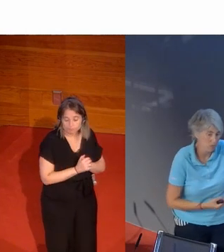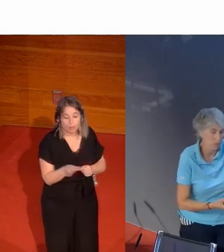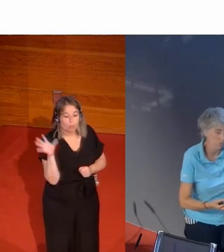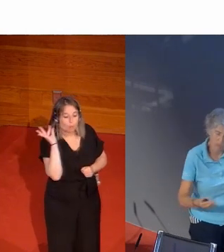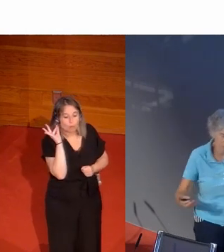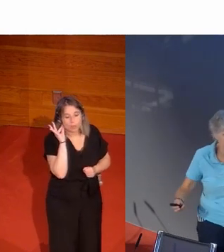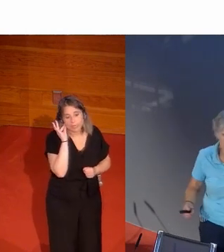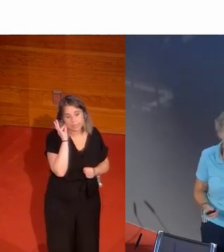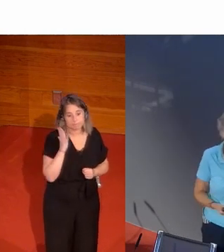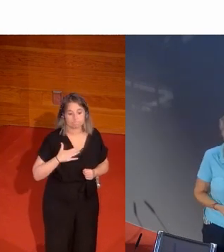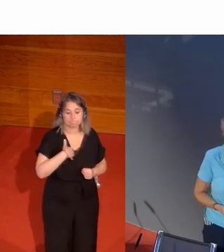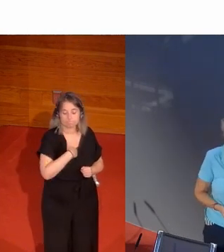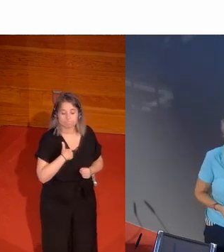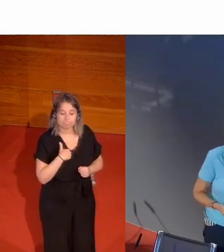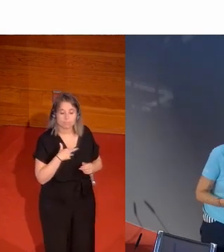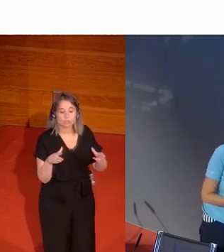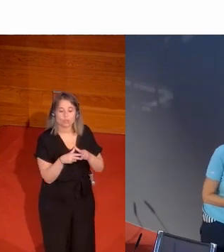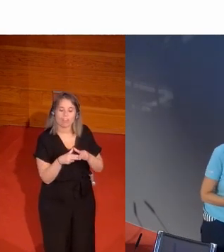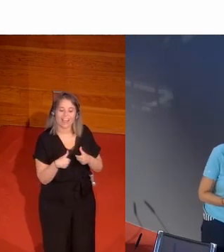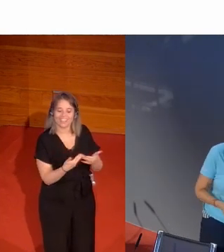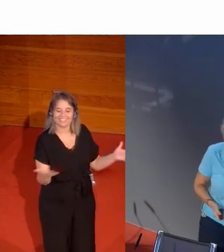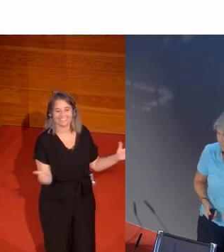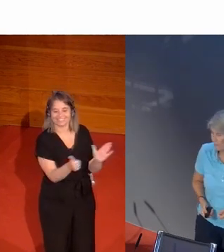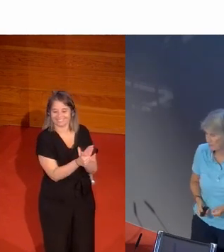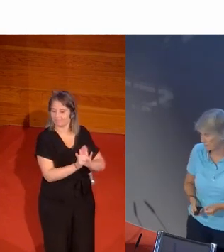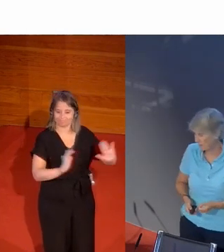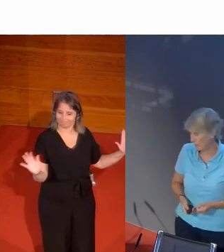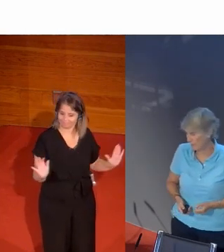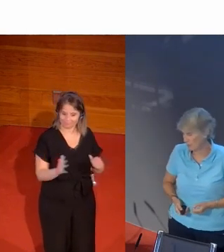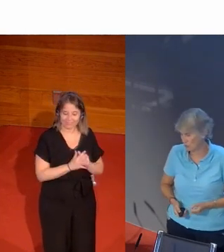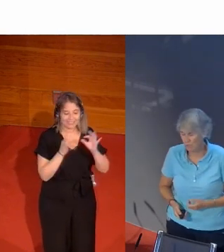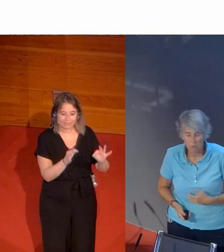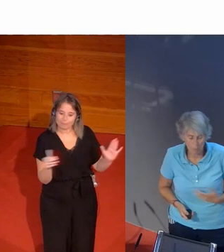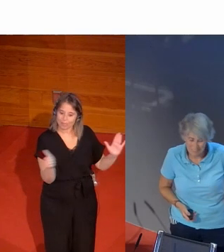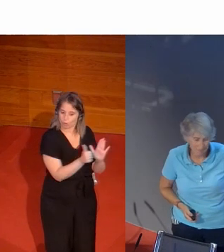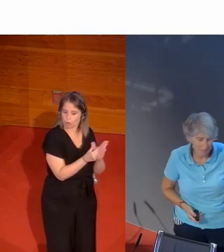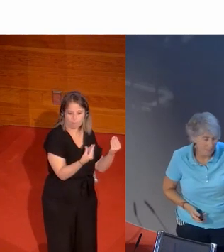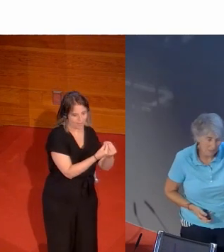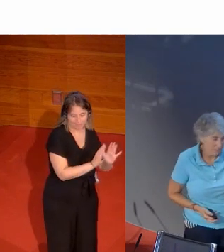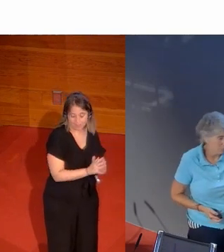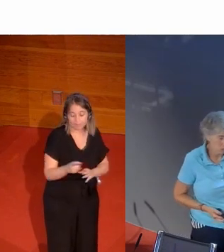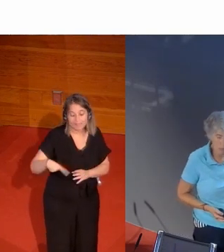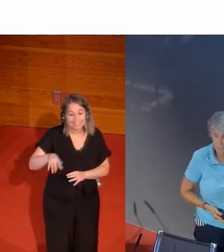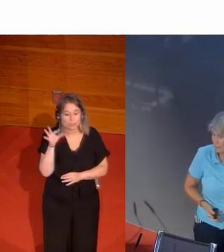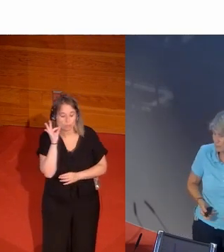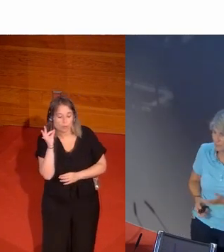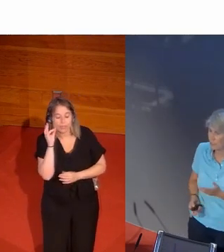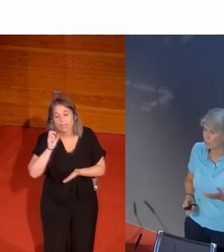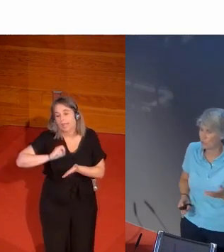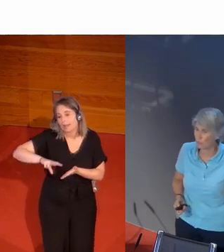mujeres se dedicaban a esa vida social, pero acompañándoles siempre a ellos. Lo más que hacían ellas eran